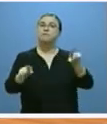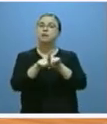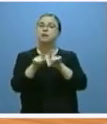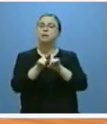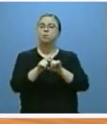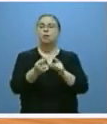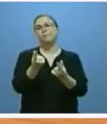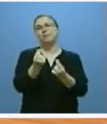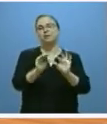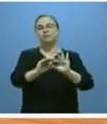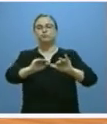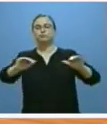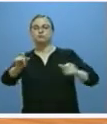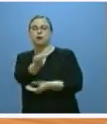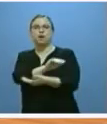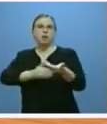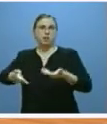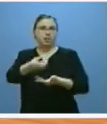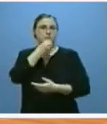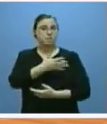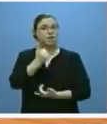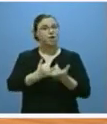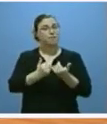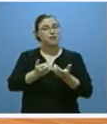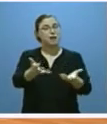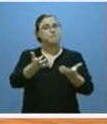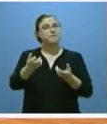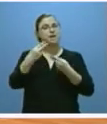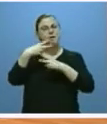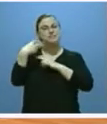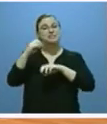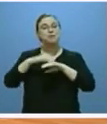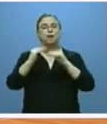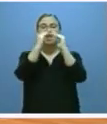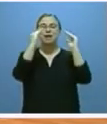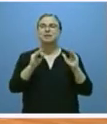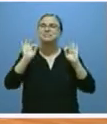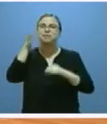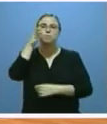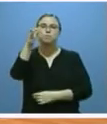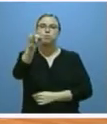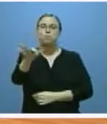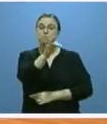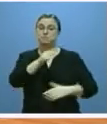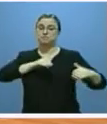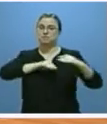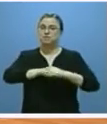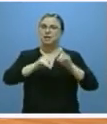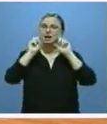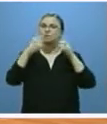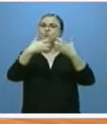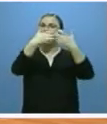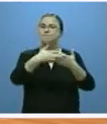redistributivo. Ha introducido mayores beneficios fiscales para la vivienda en el medio rural y para la inversión en empresas